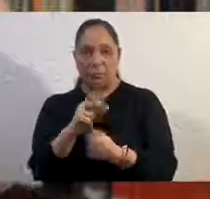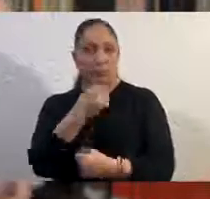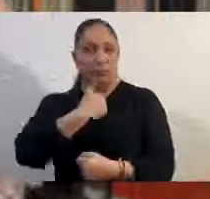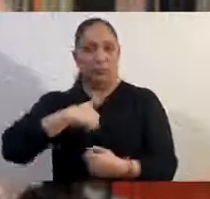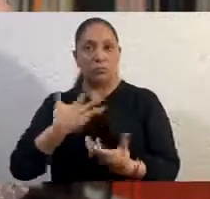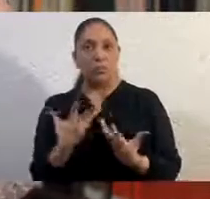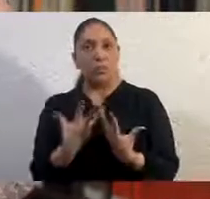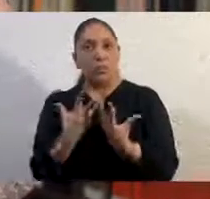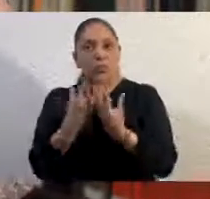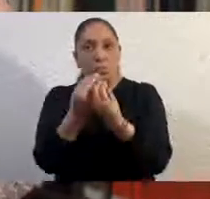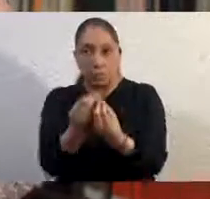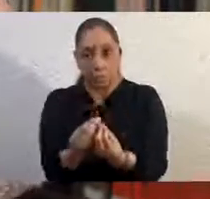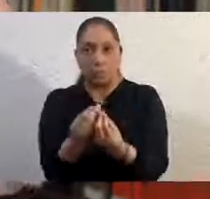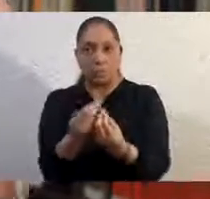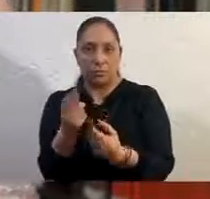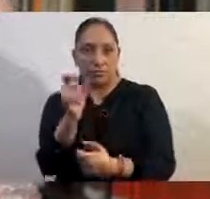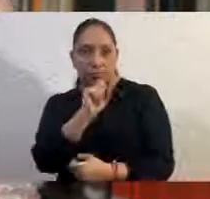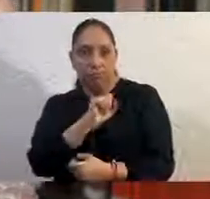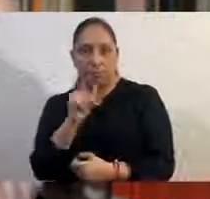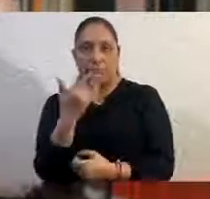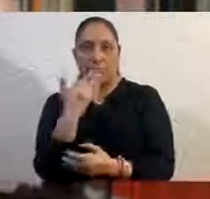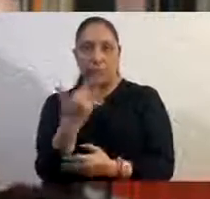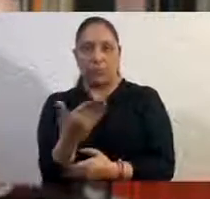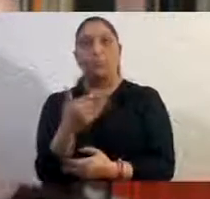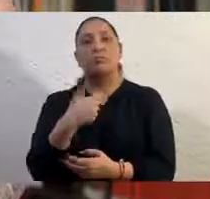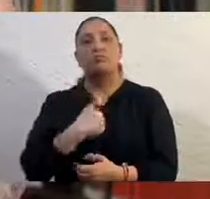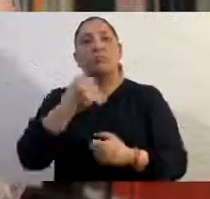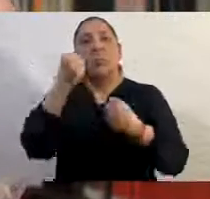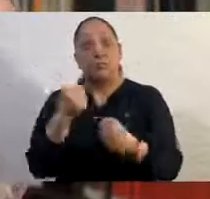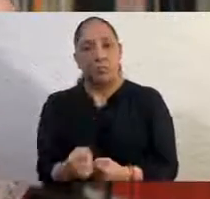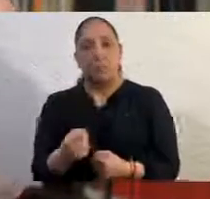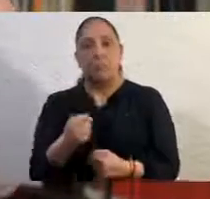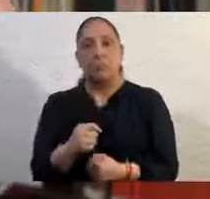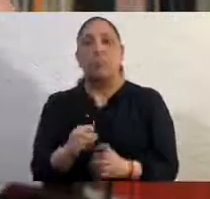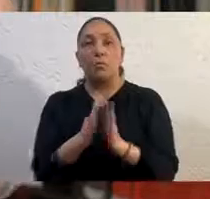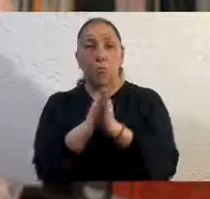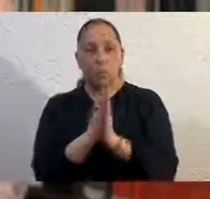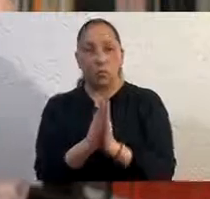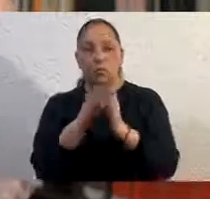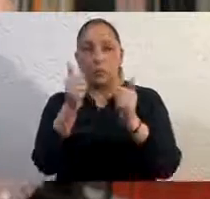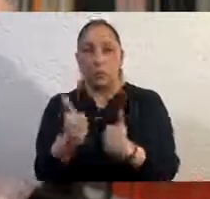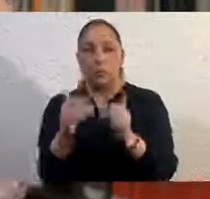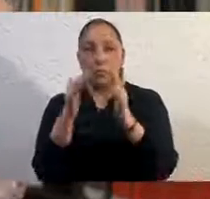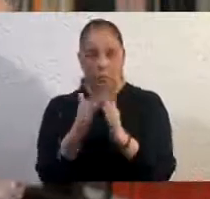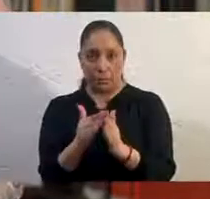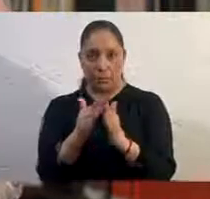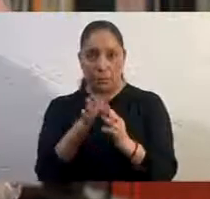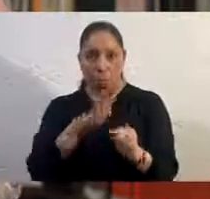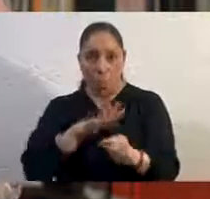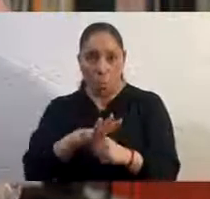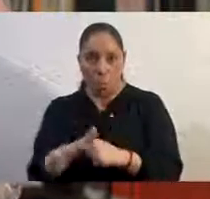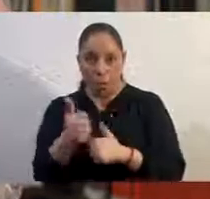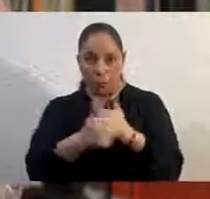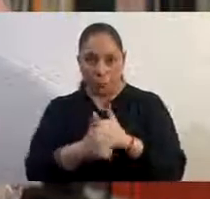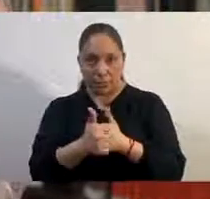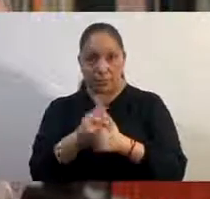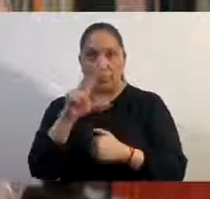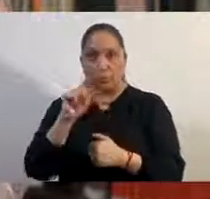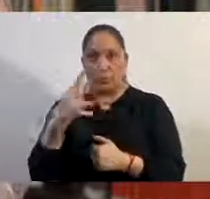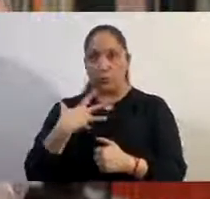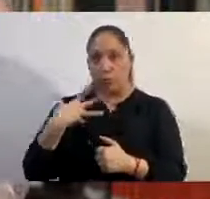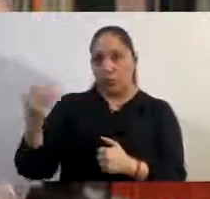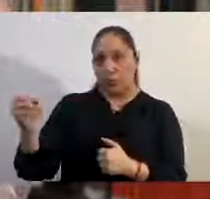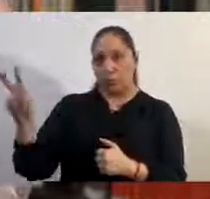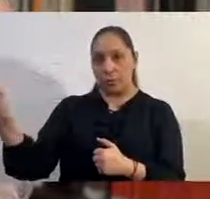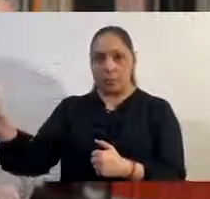Quédate en casa. El reto es no contagiar y no contagiarse. Muchas gracias. Seguiré